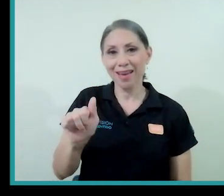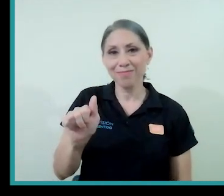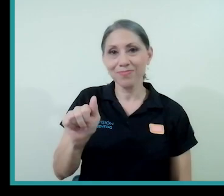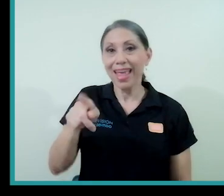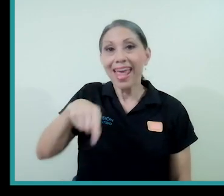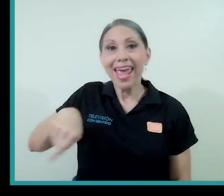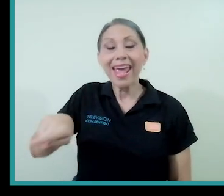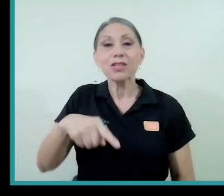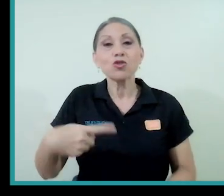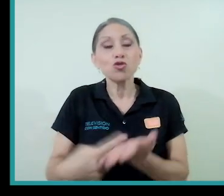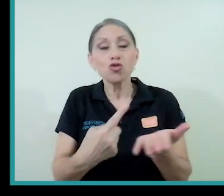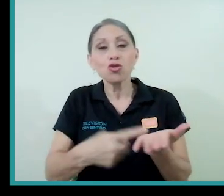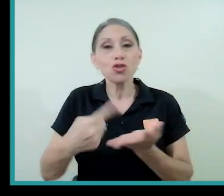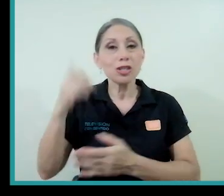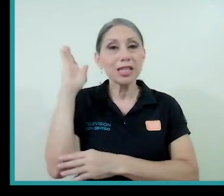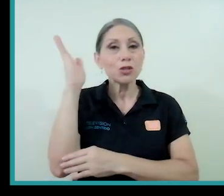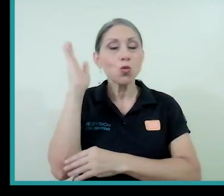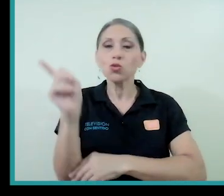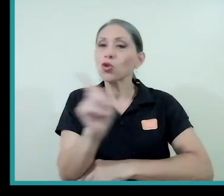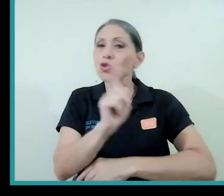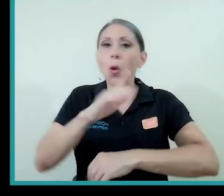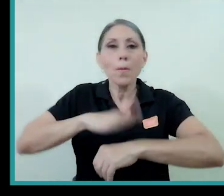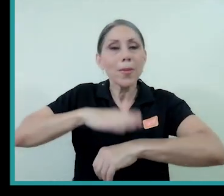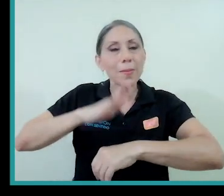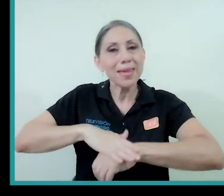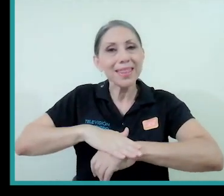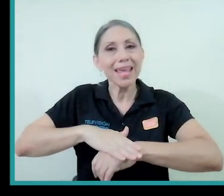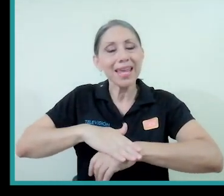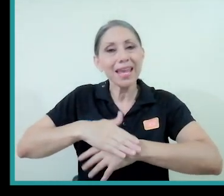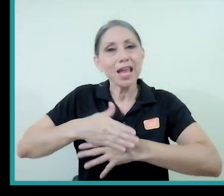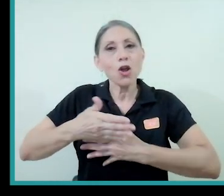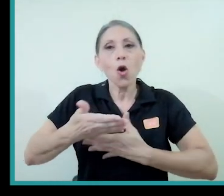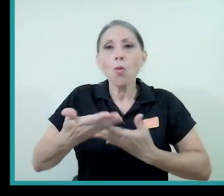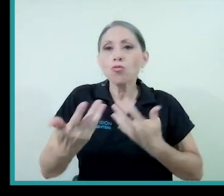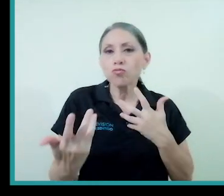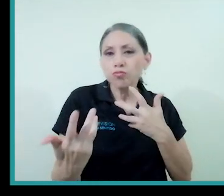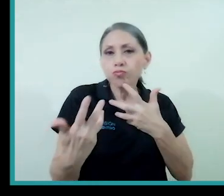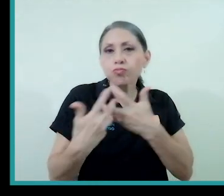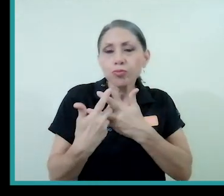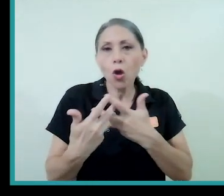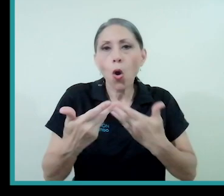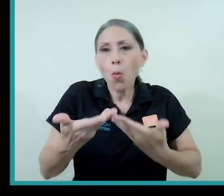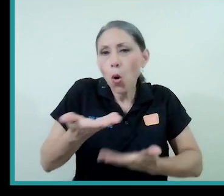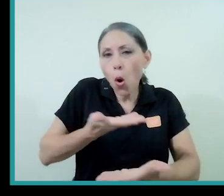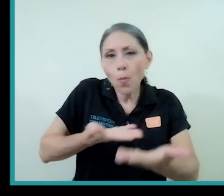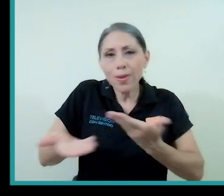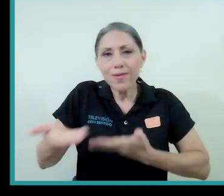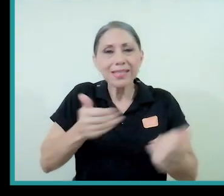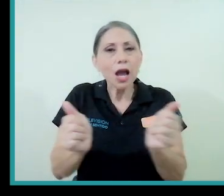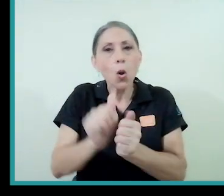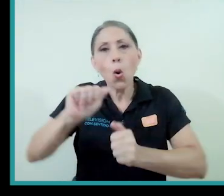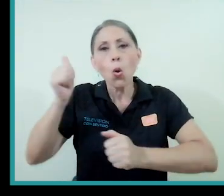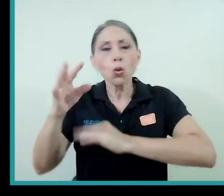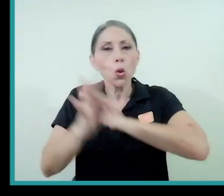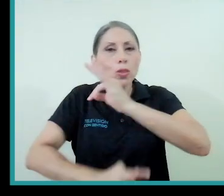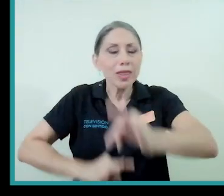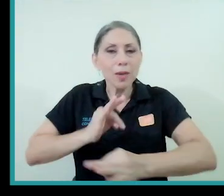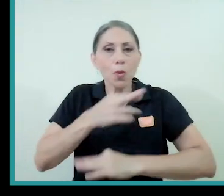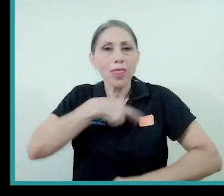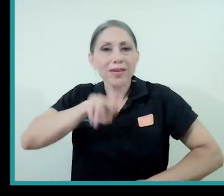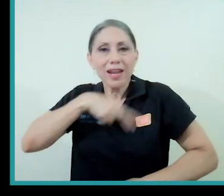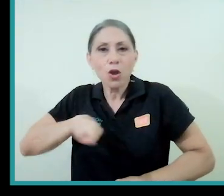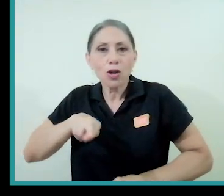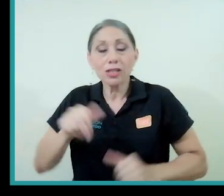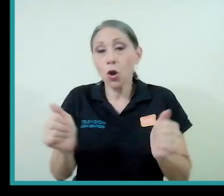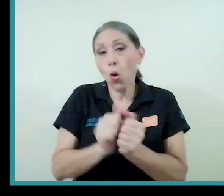no permiten convivencia con otro tipo de religiones, ni con otro tipo de espiritualidades, ni con